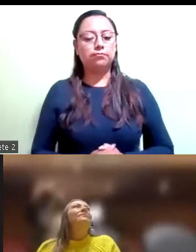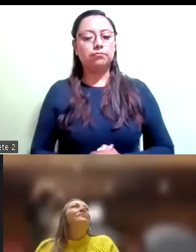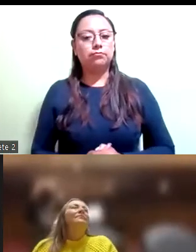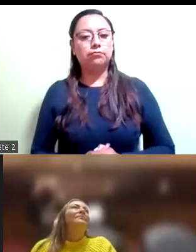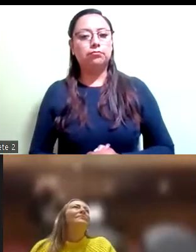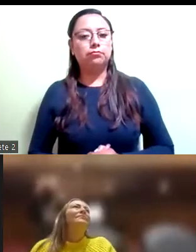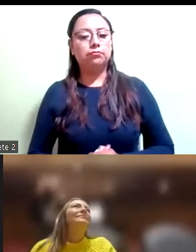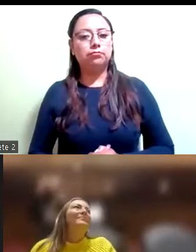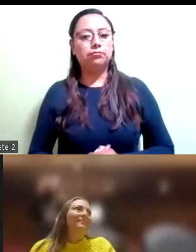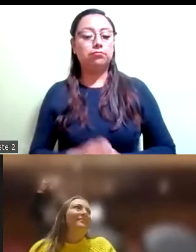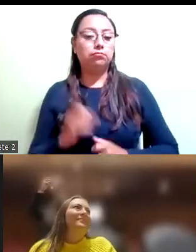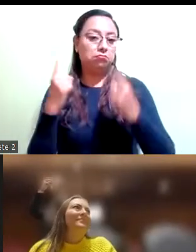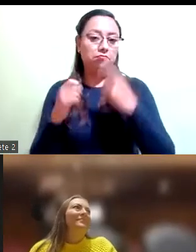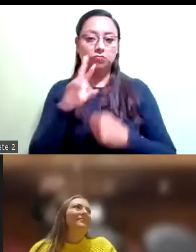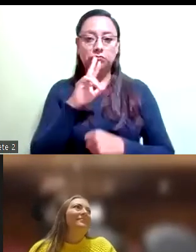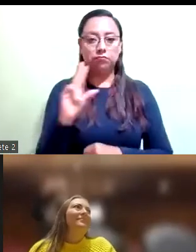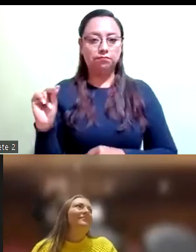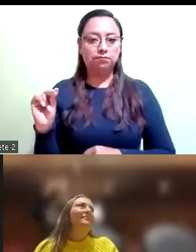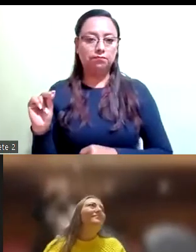Quienes estén por la negativa,